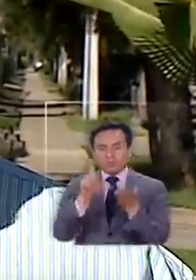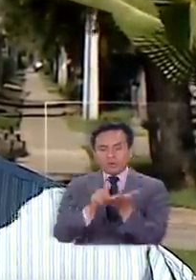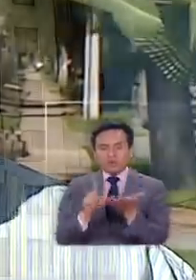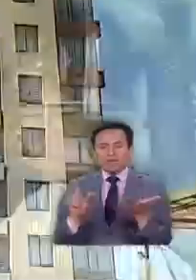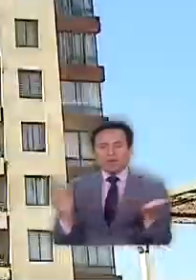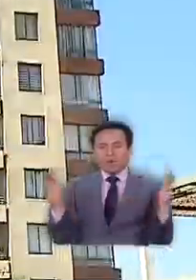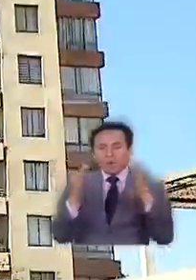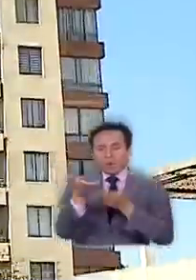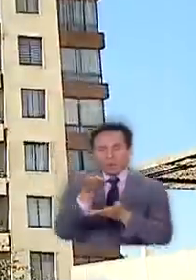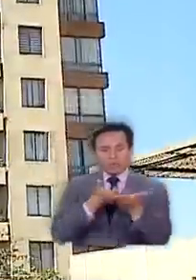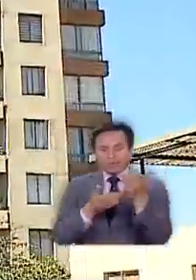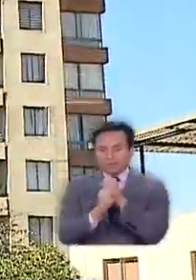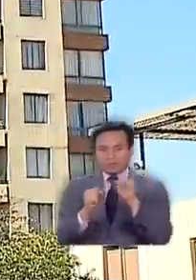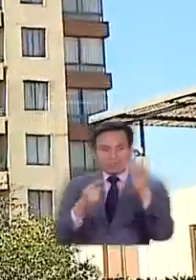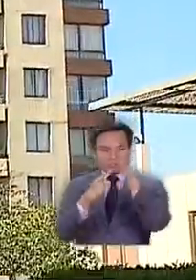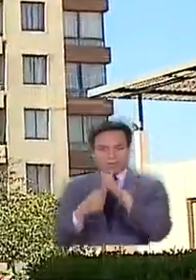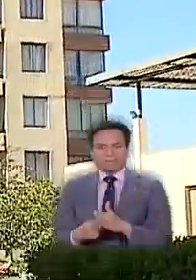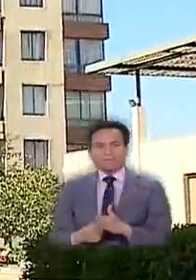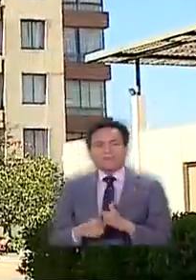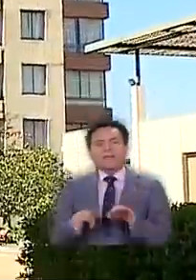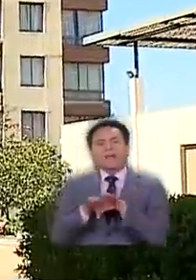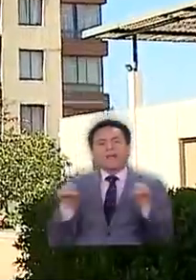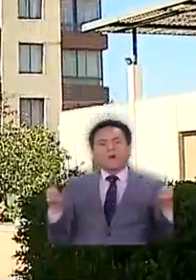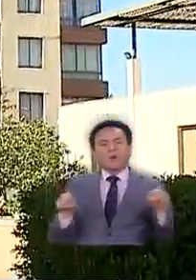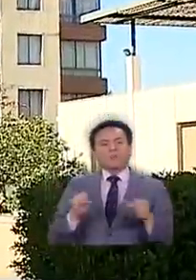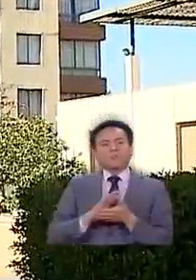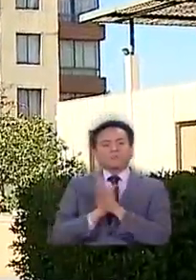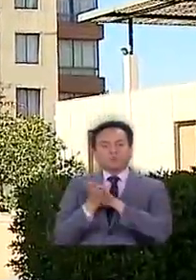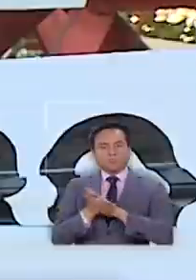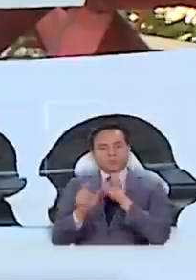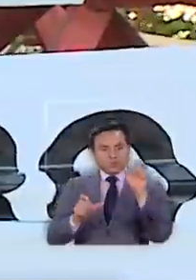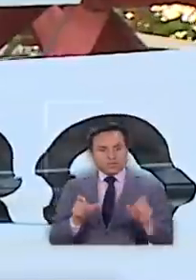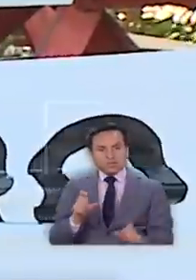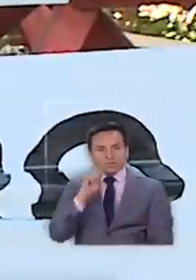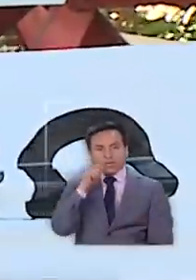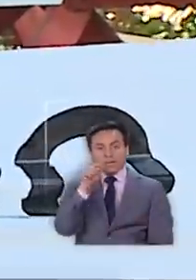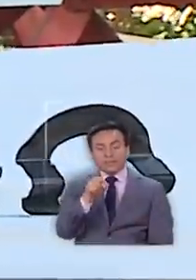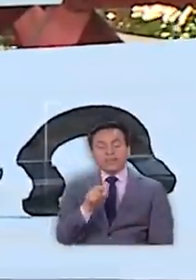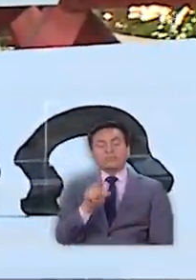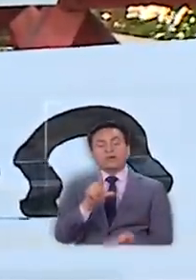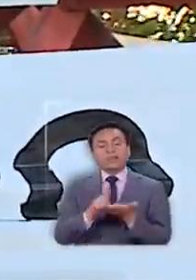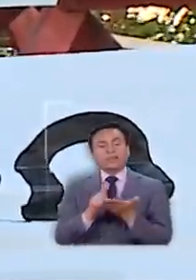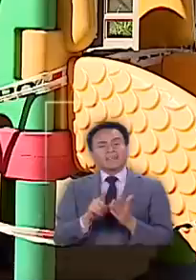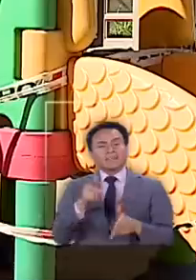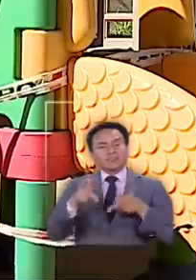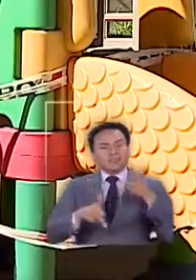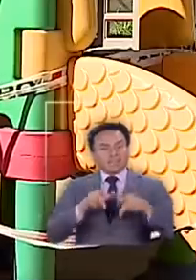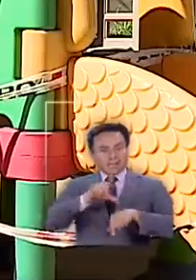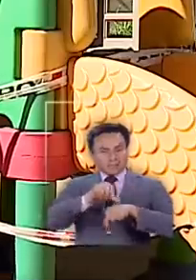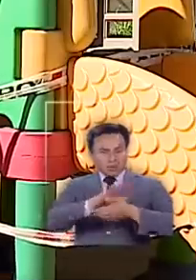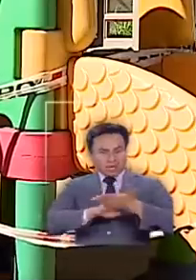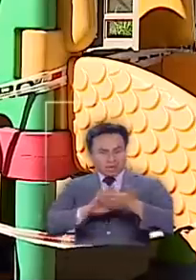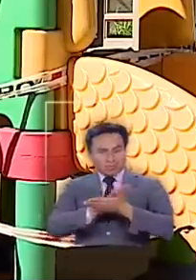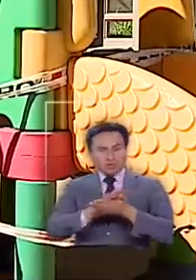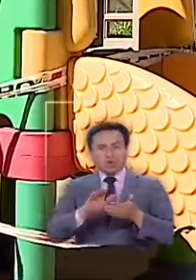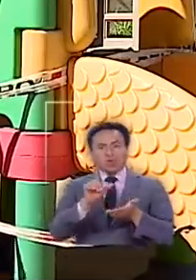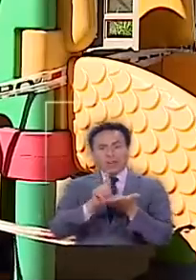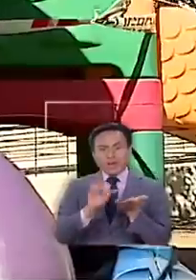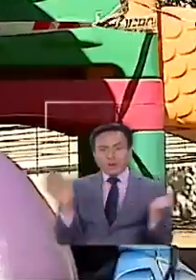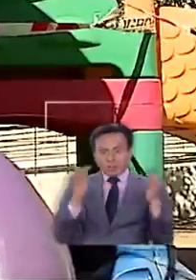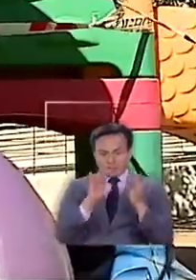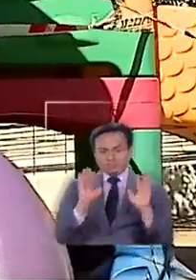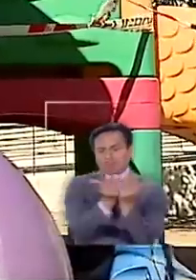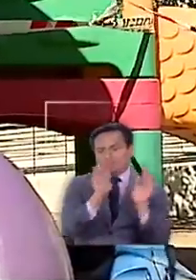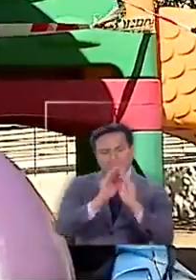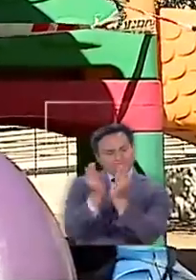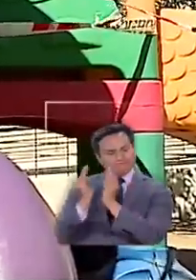espacios comunes. Por eso las normas de mutuo acuerdo entre vecinos son claves. En este edificio de Estación Central por ejemplo cerraron espacios comunes